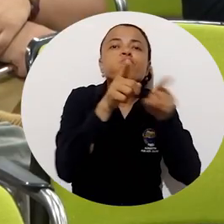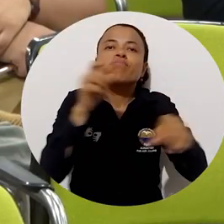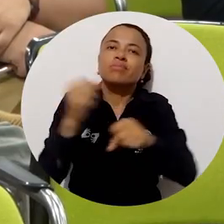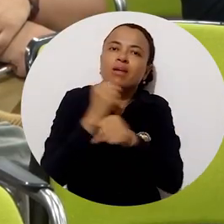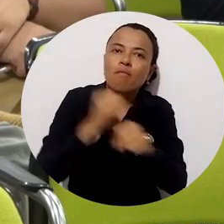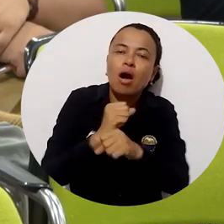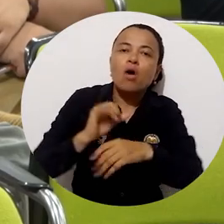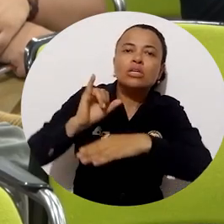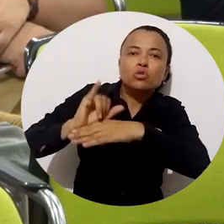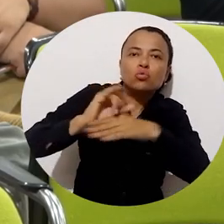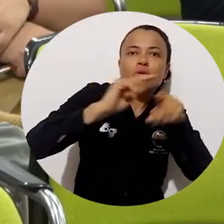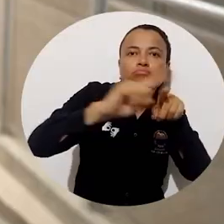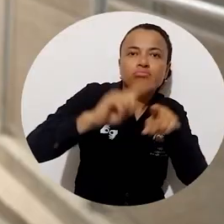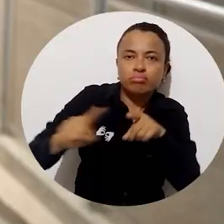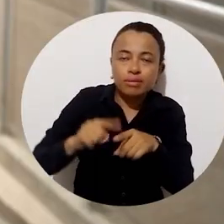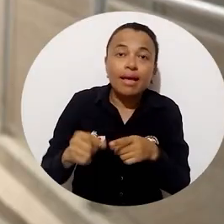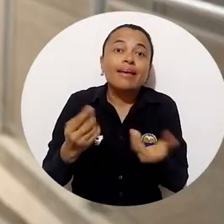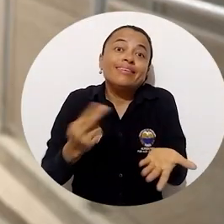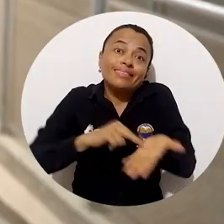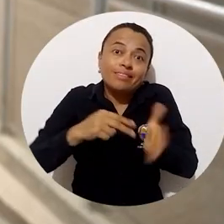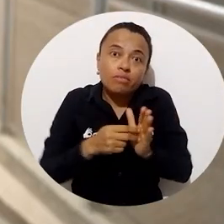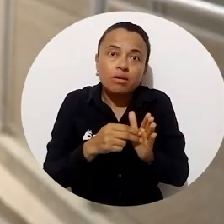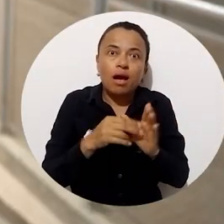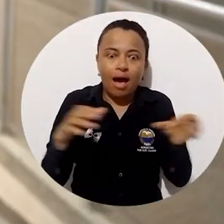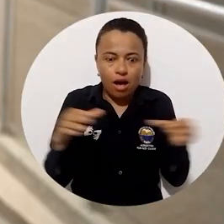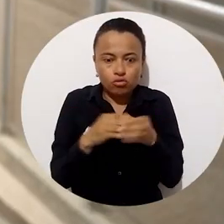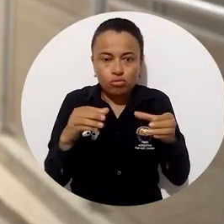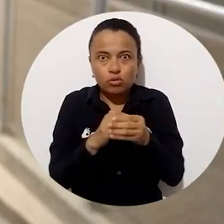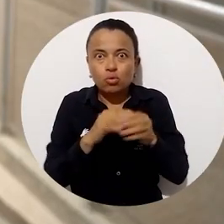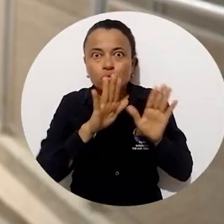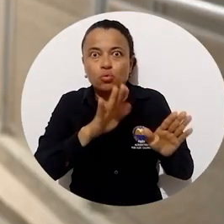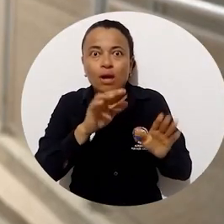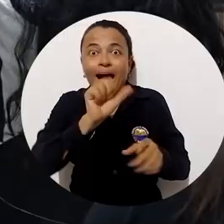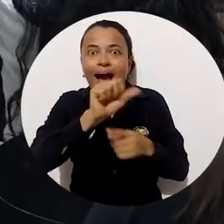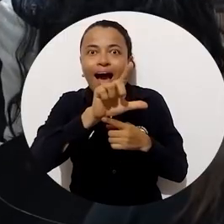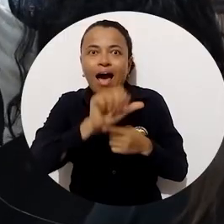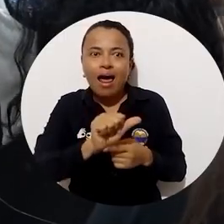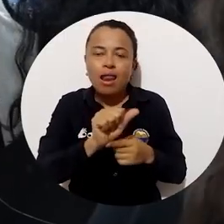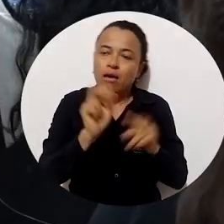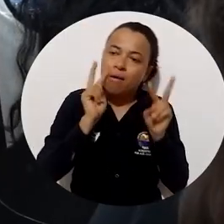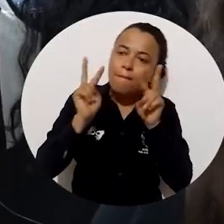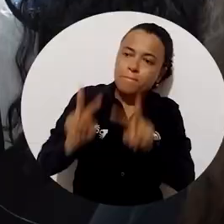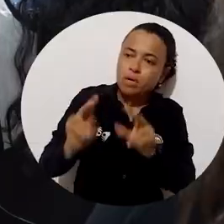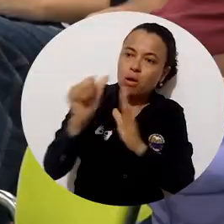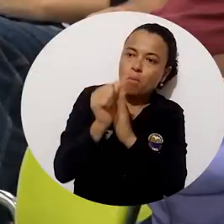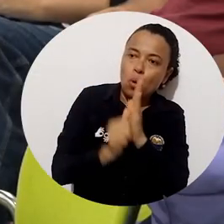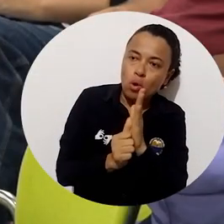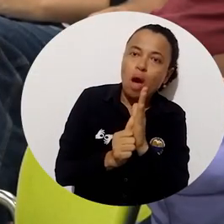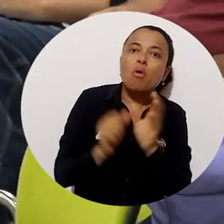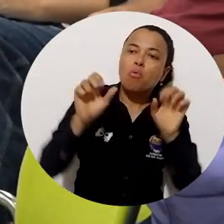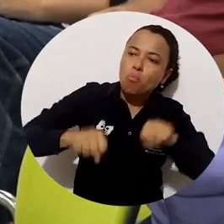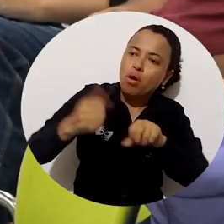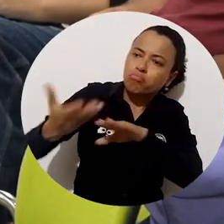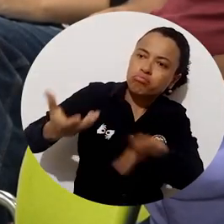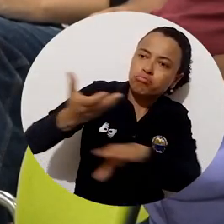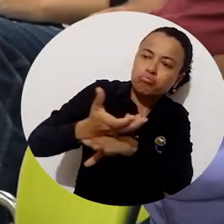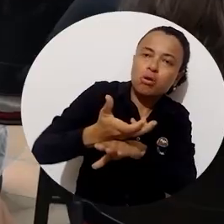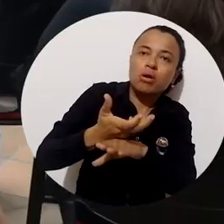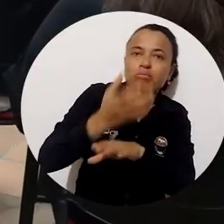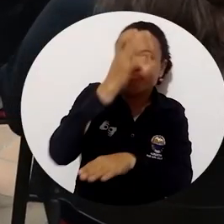eso ya permite que una asociación como ésta mire hacia nuestro programa que pueda aportar